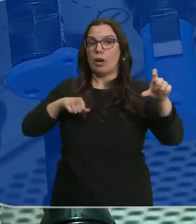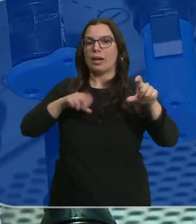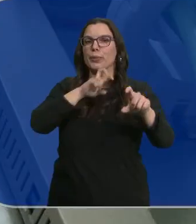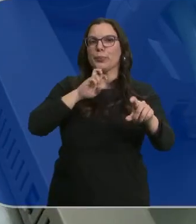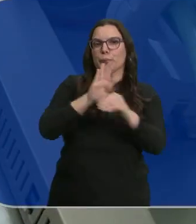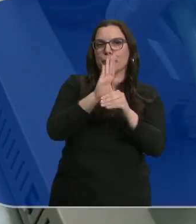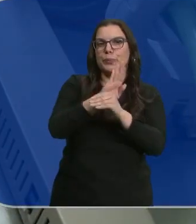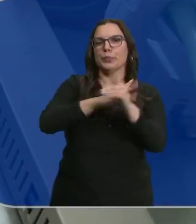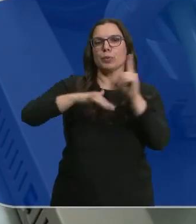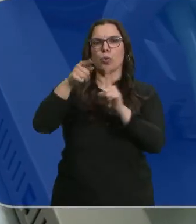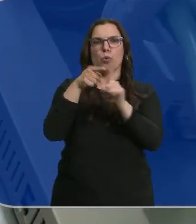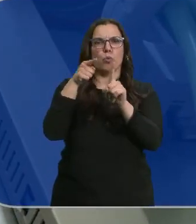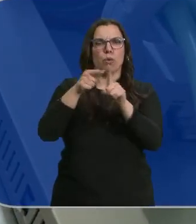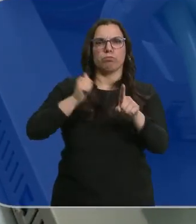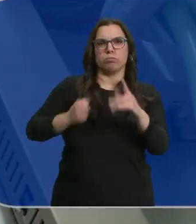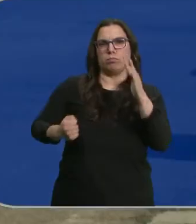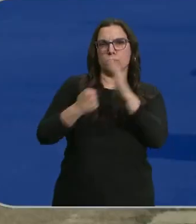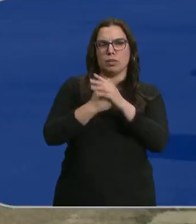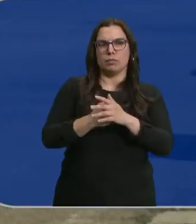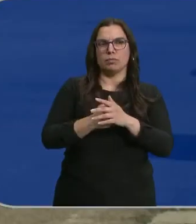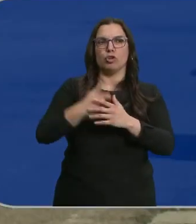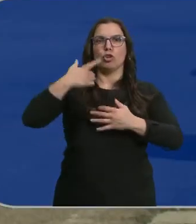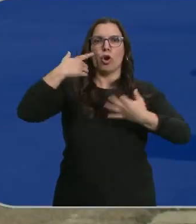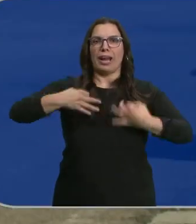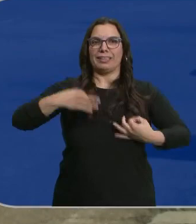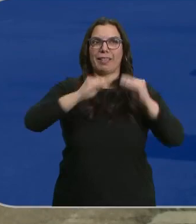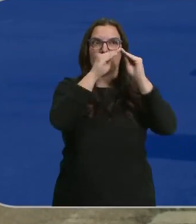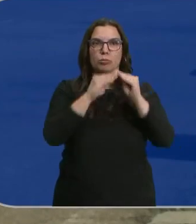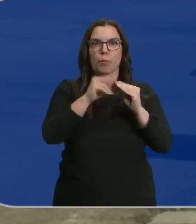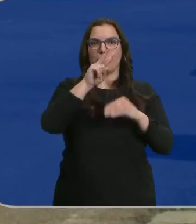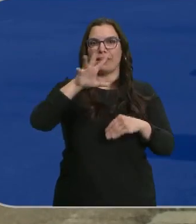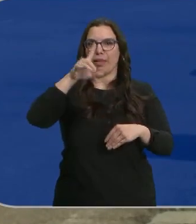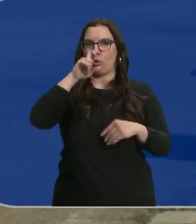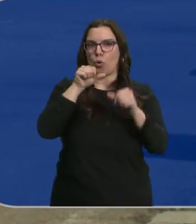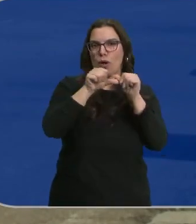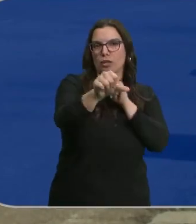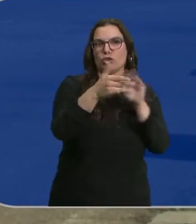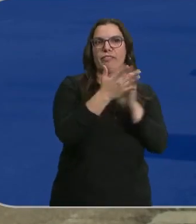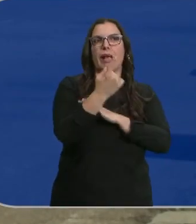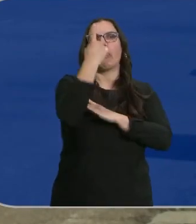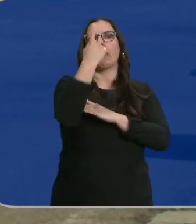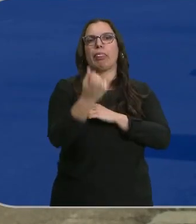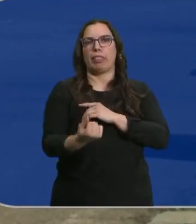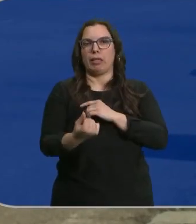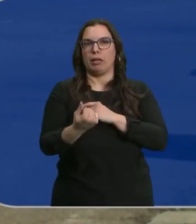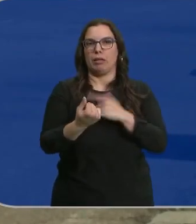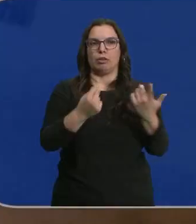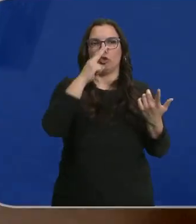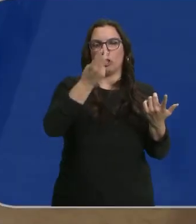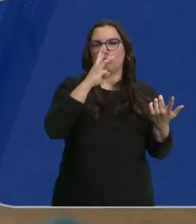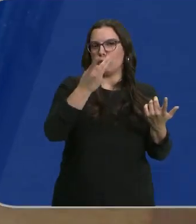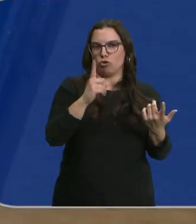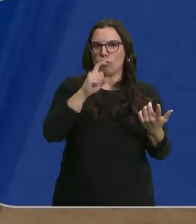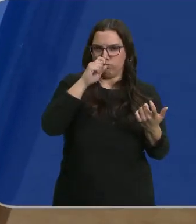ecológicos y eficientes. Garantizamos la instalación 25 años, con lo cual esto no es una cosa puntual para estos dos, tres